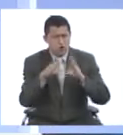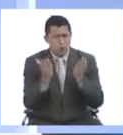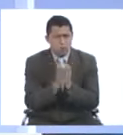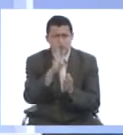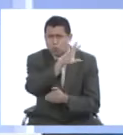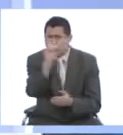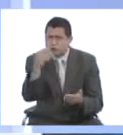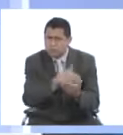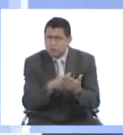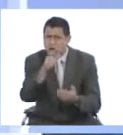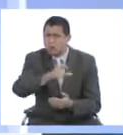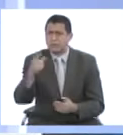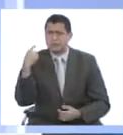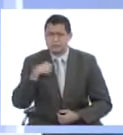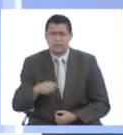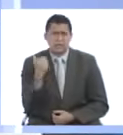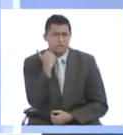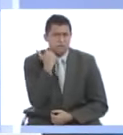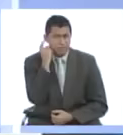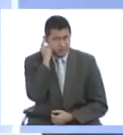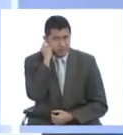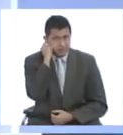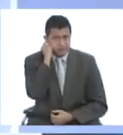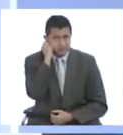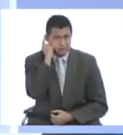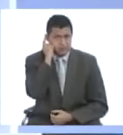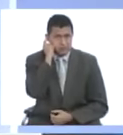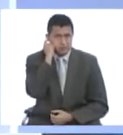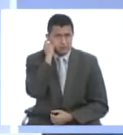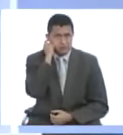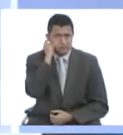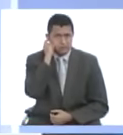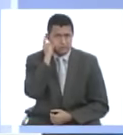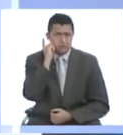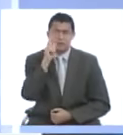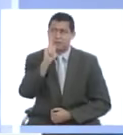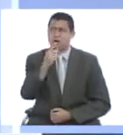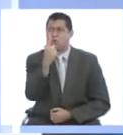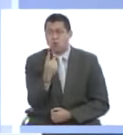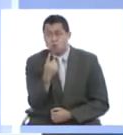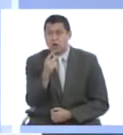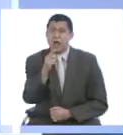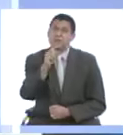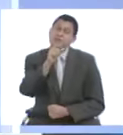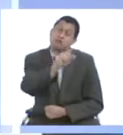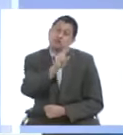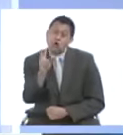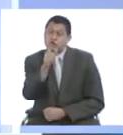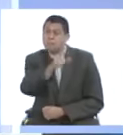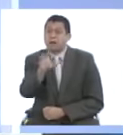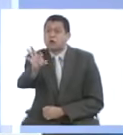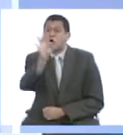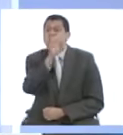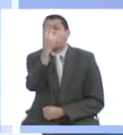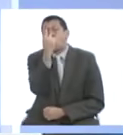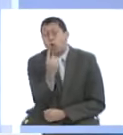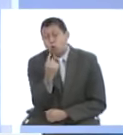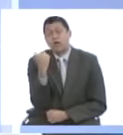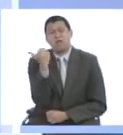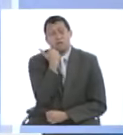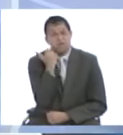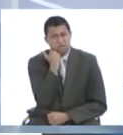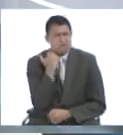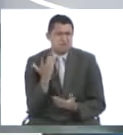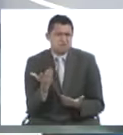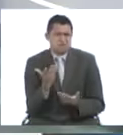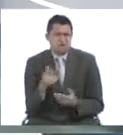millones de personas padecen de esta enfermedad y que además una de cada 12 personas la puede tener. Entonces vamos a hablar específicamente